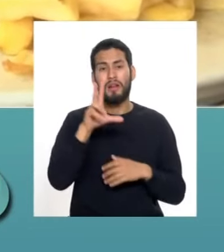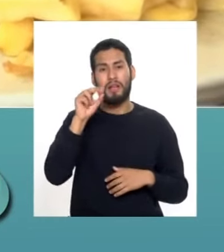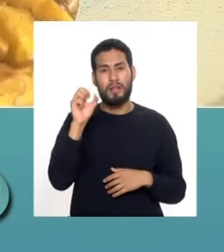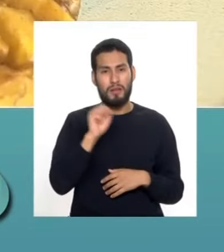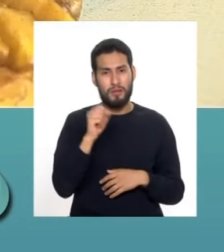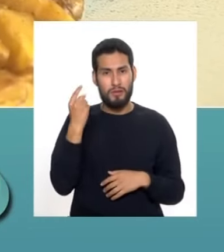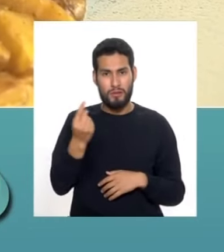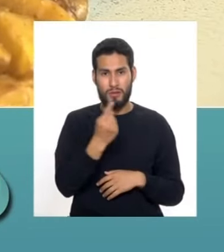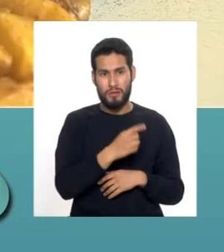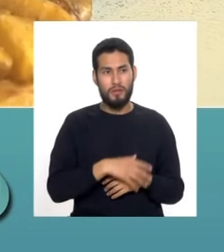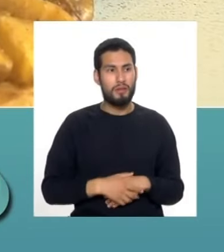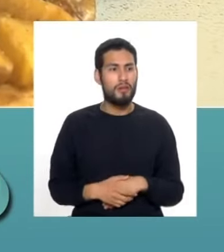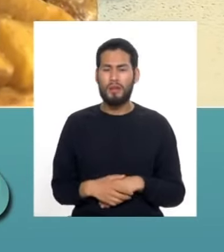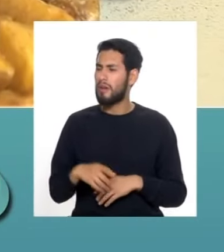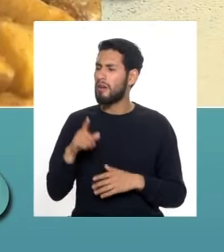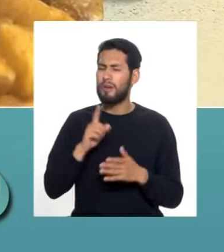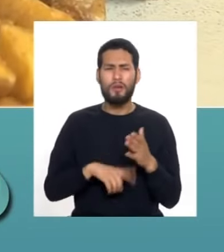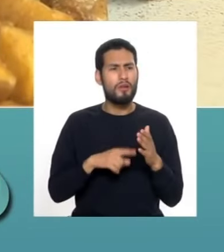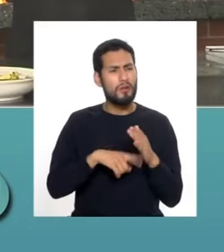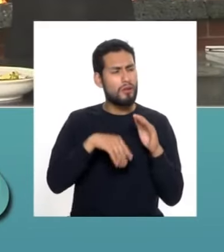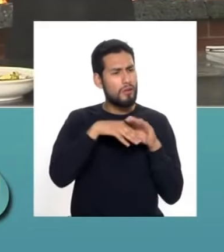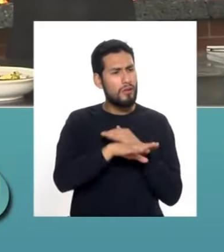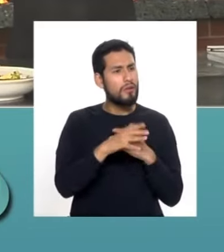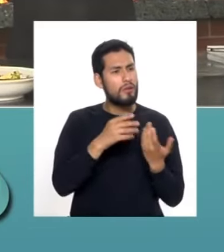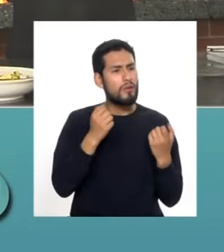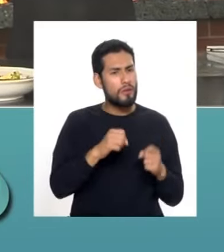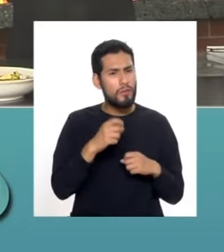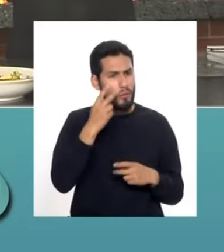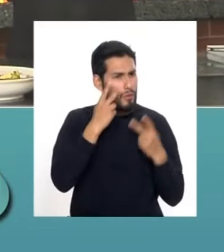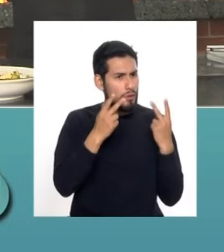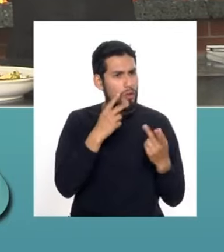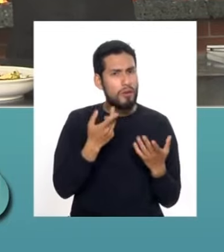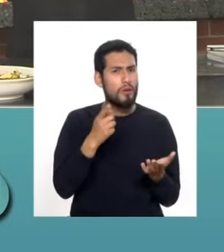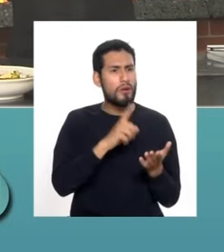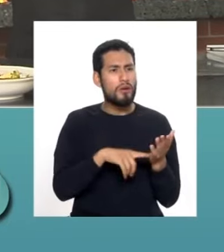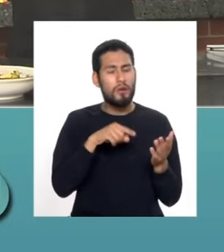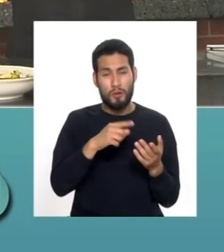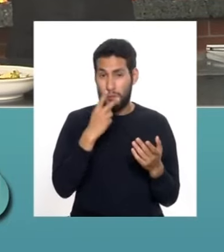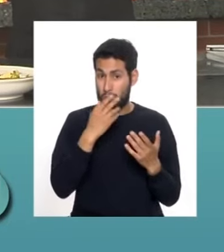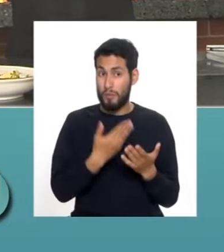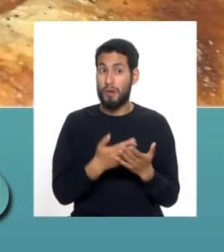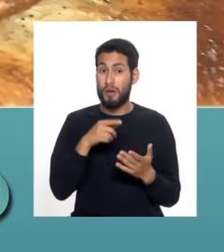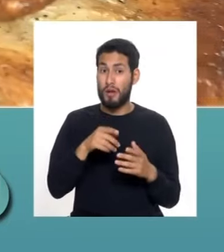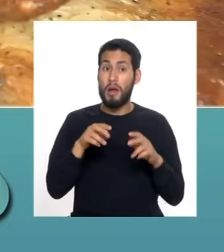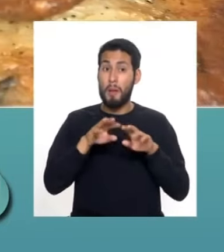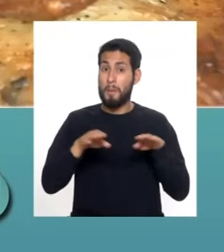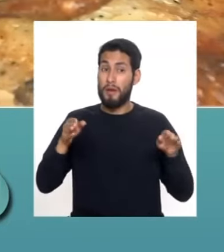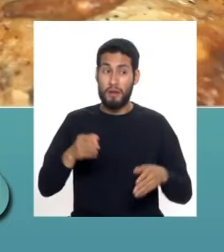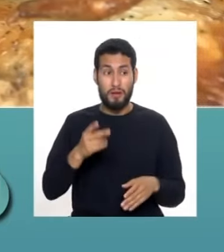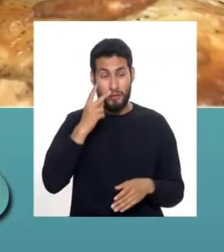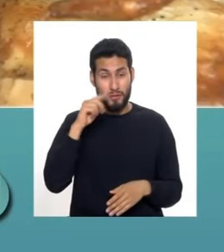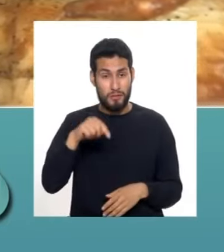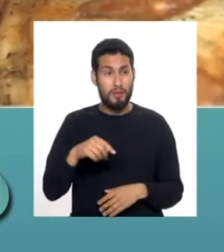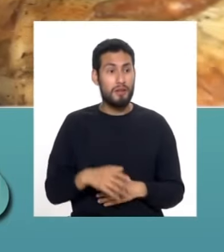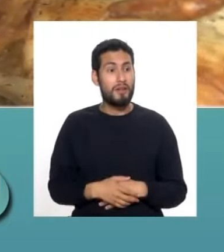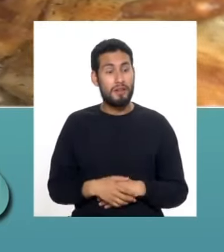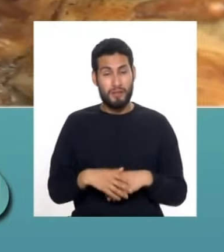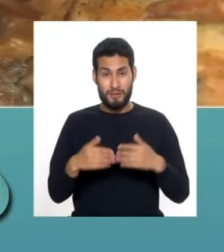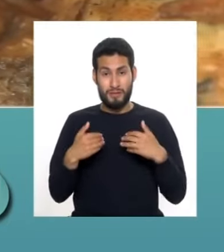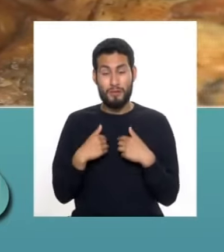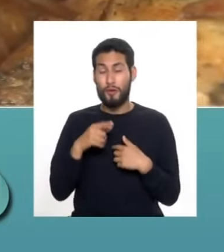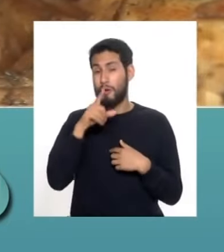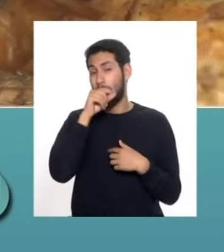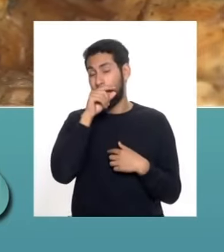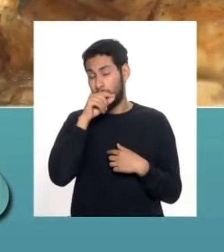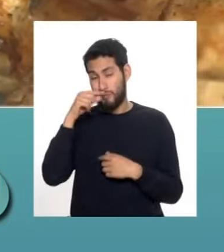soles. ¿Qué es lo que vamos a poder encontrar ahora sí para que puedan observar un poco esta maravillosa mesa? Por ejemplo, tenemos nuestro clásico